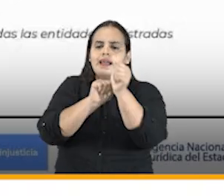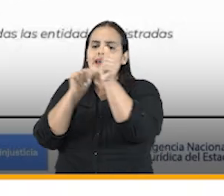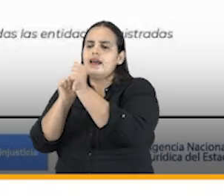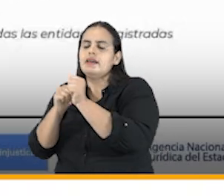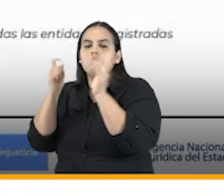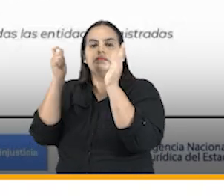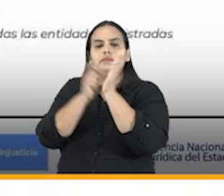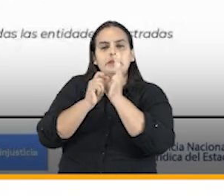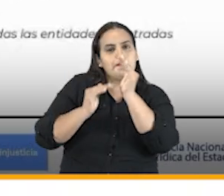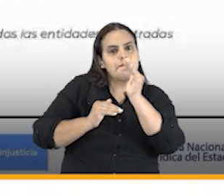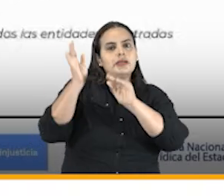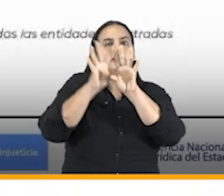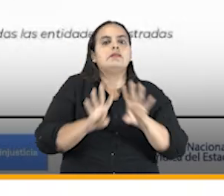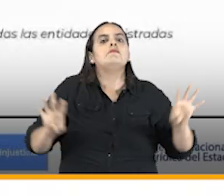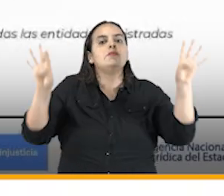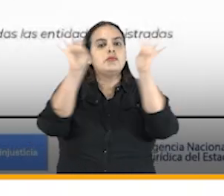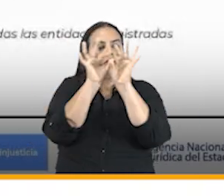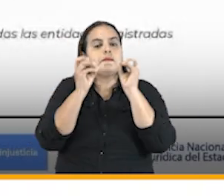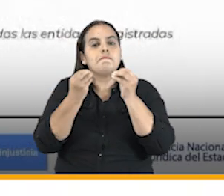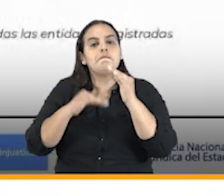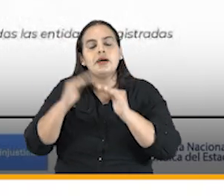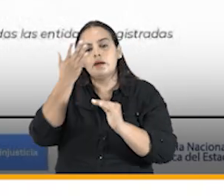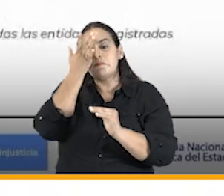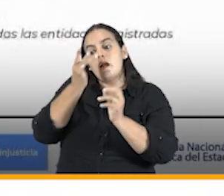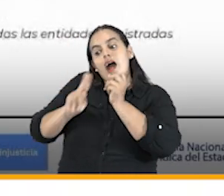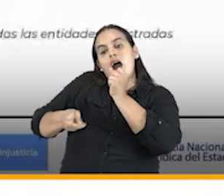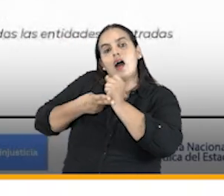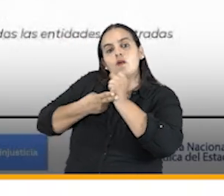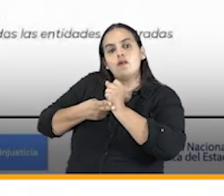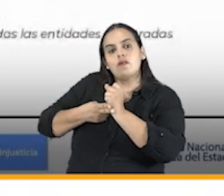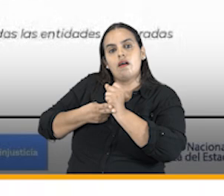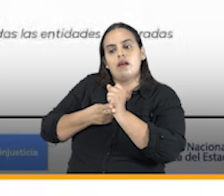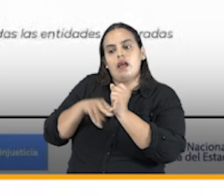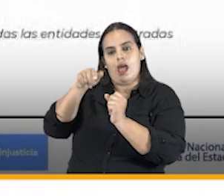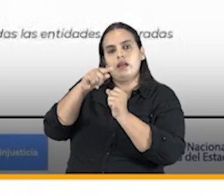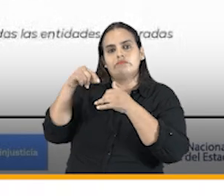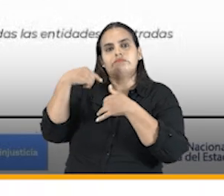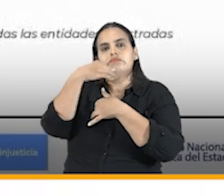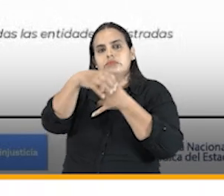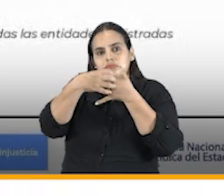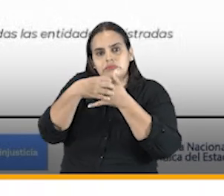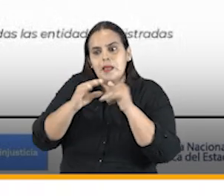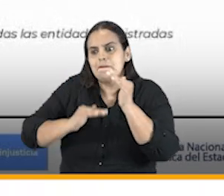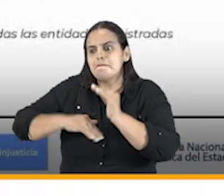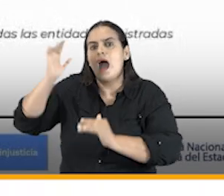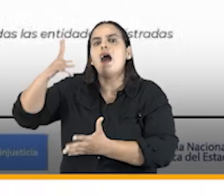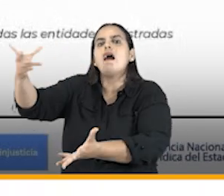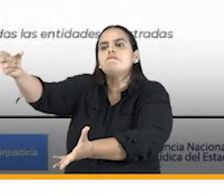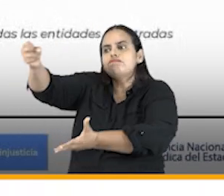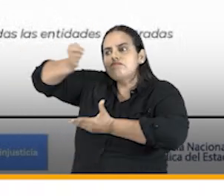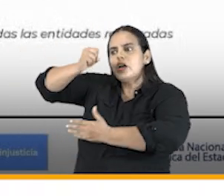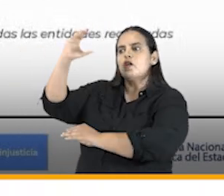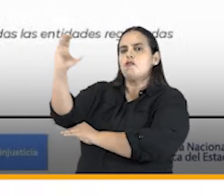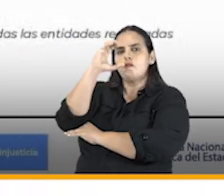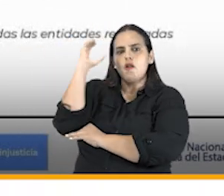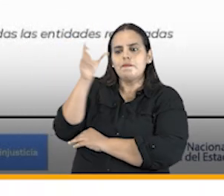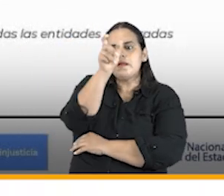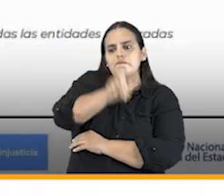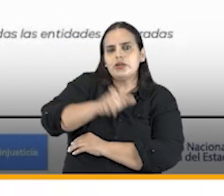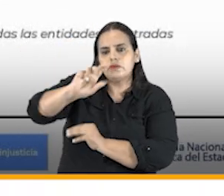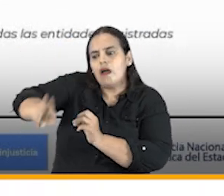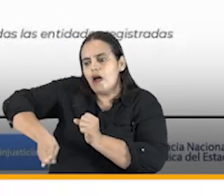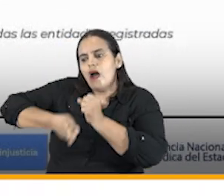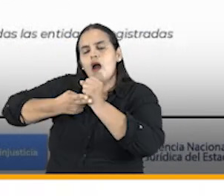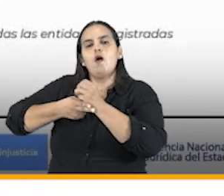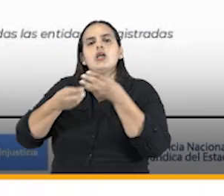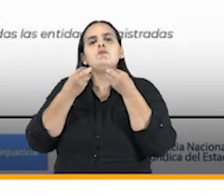muy importante en ahorro para la nación. Es mucho dinero que los colombianos se ahorran muchos pesitos